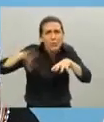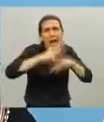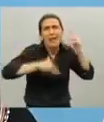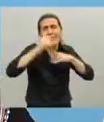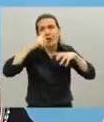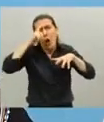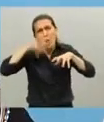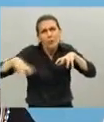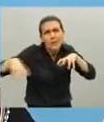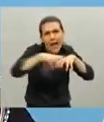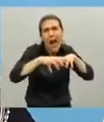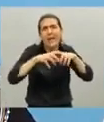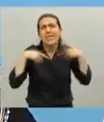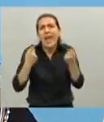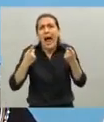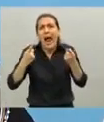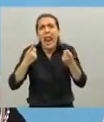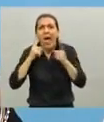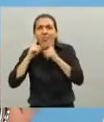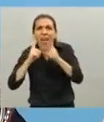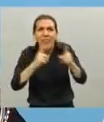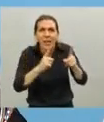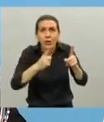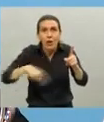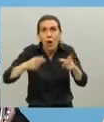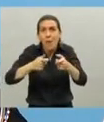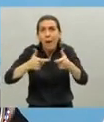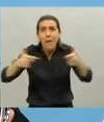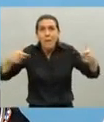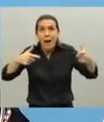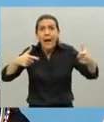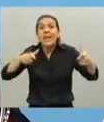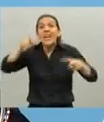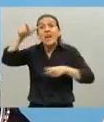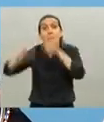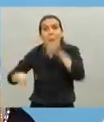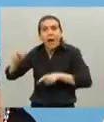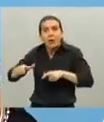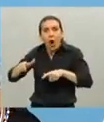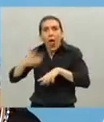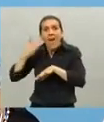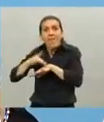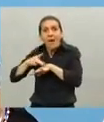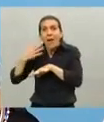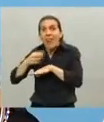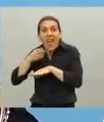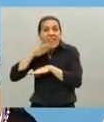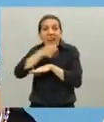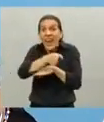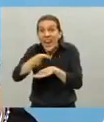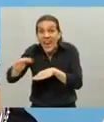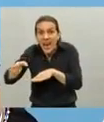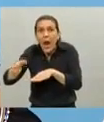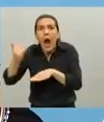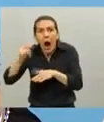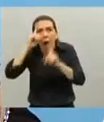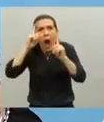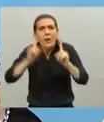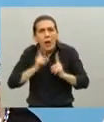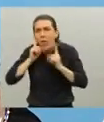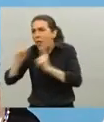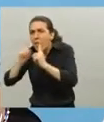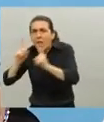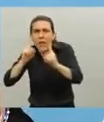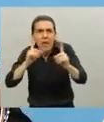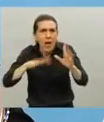de atención sanitaria, y todos los que han requerido atención han recibido la atención de la